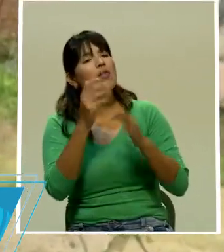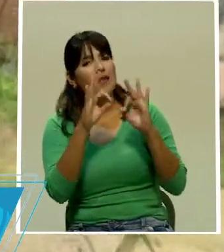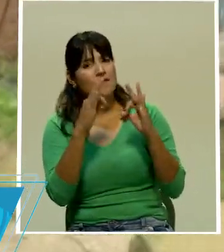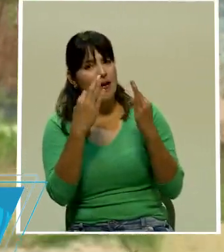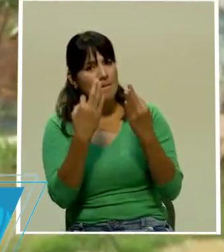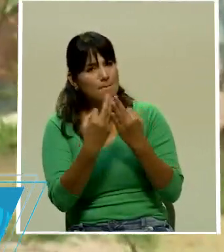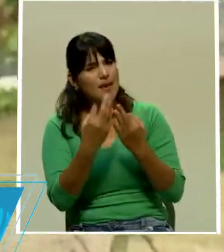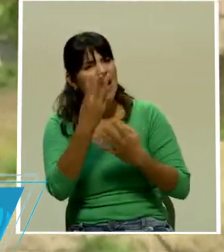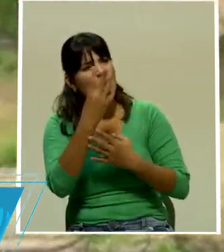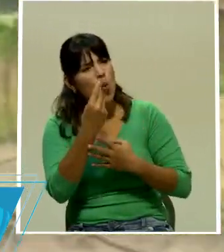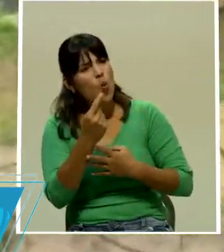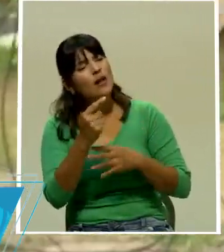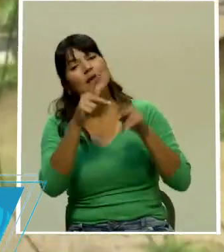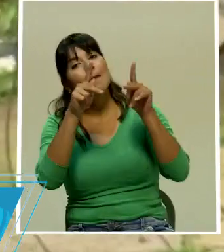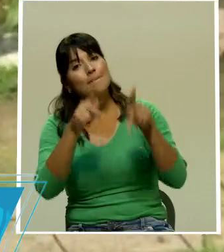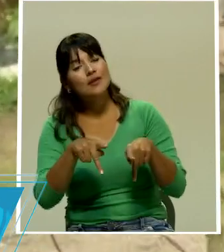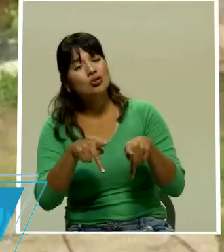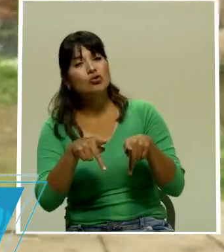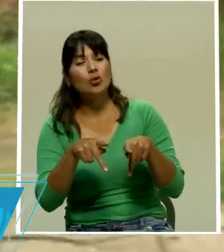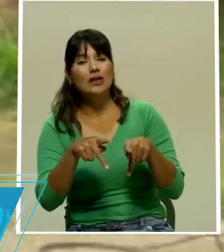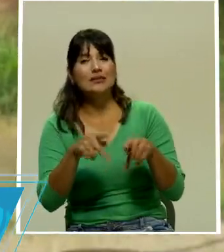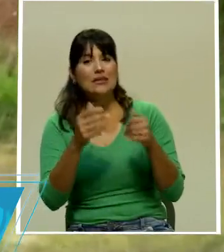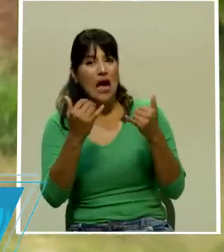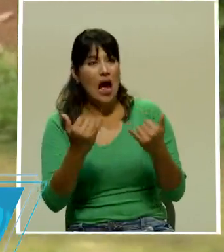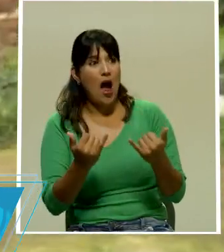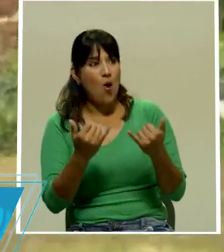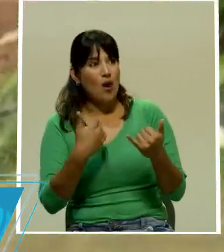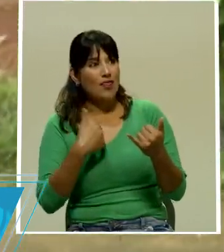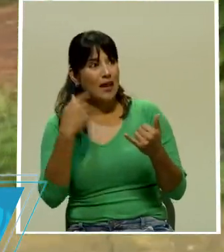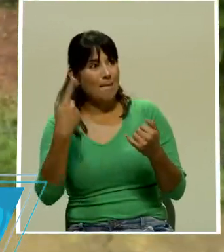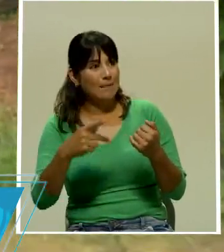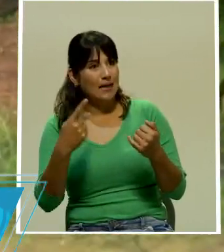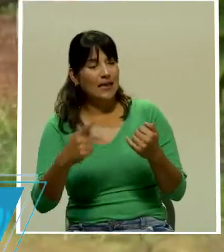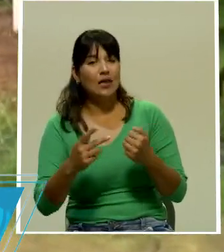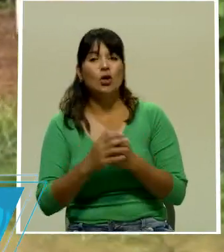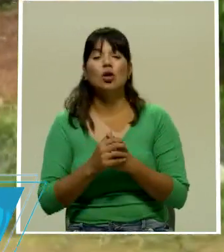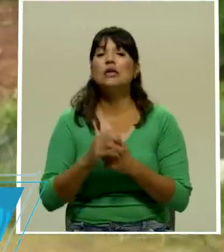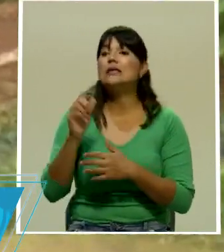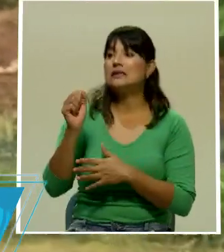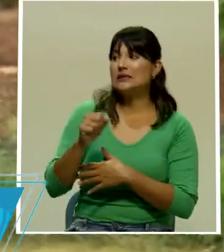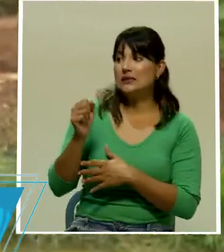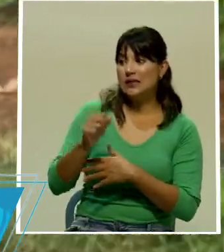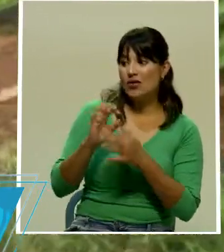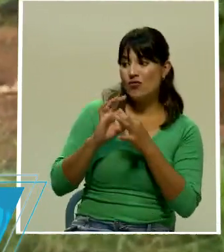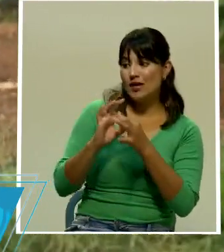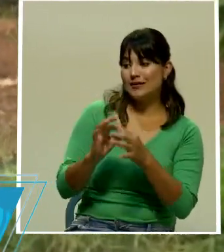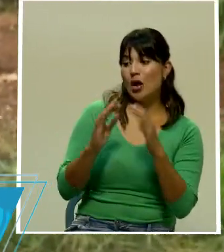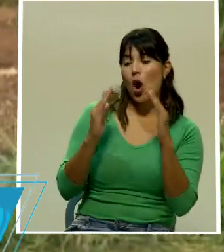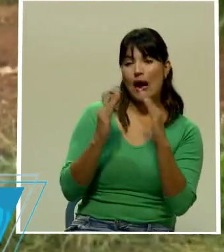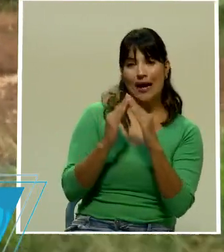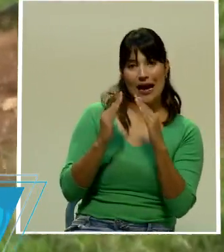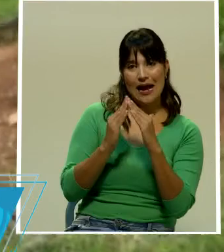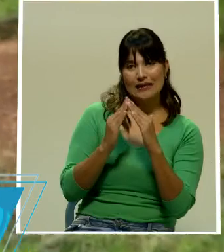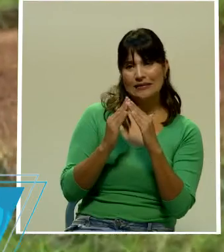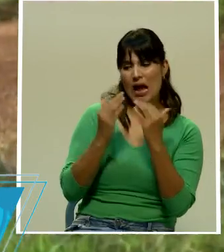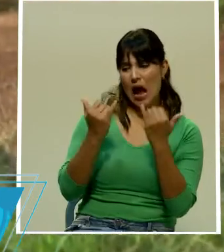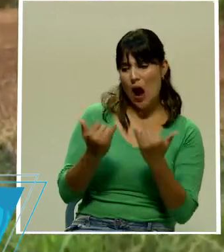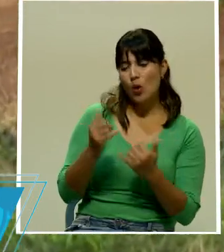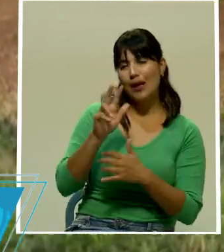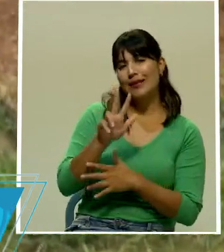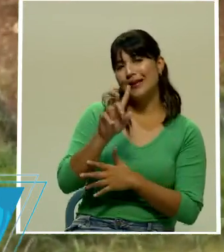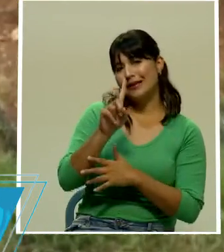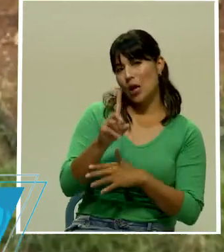personas si lo podemos decir así don Cindy están en peligro si de viviendas ahorita habrían 31